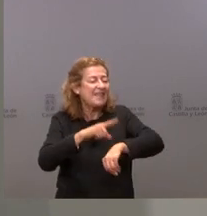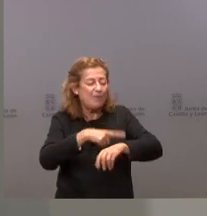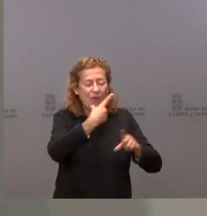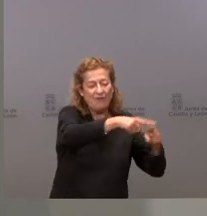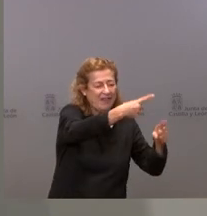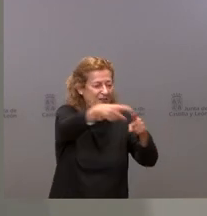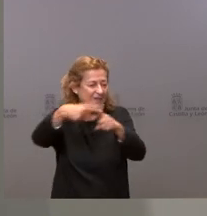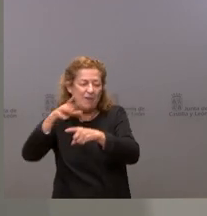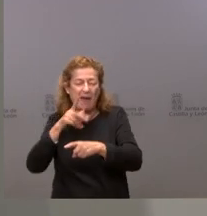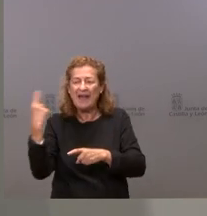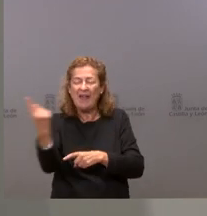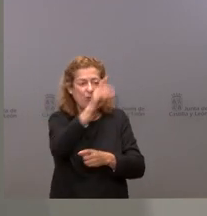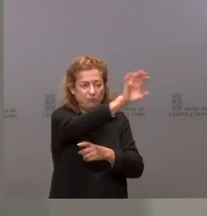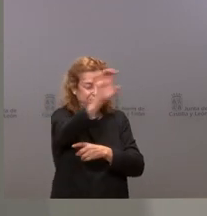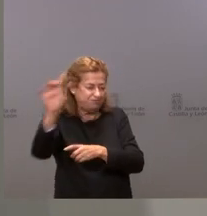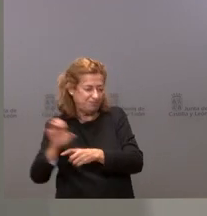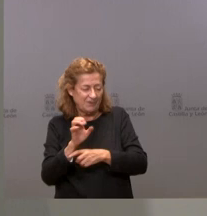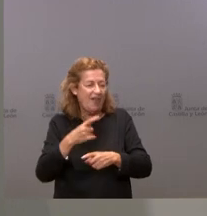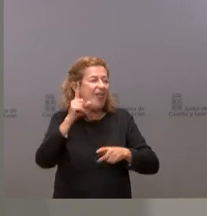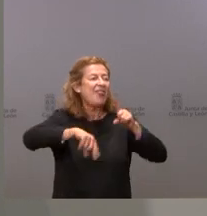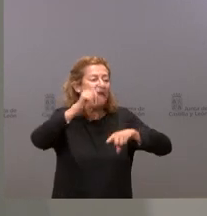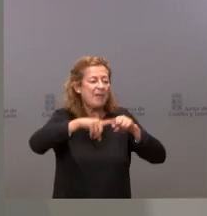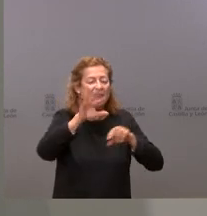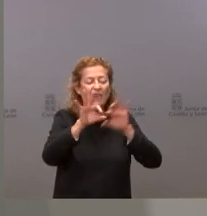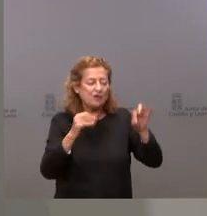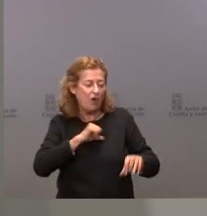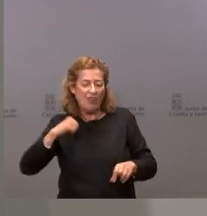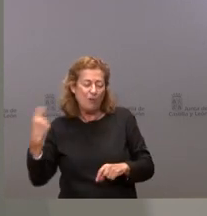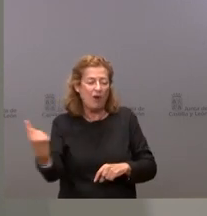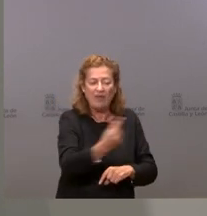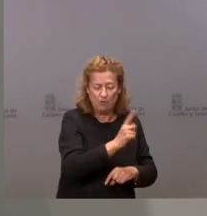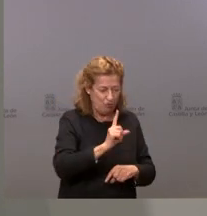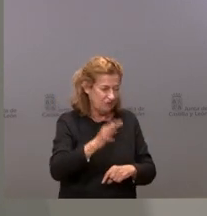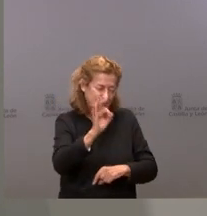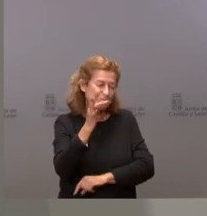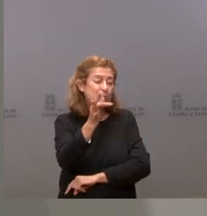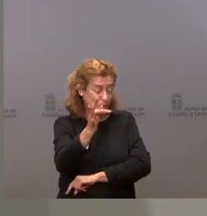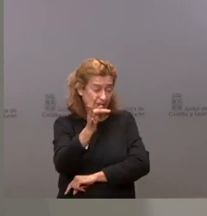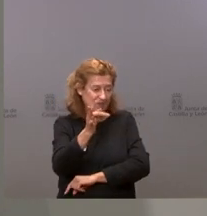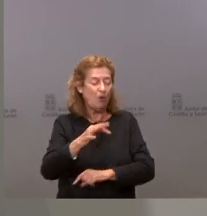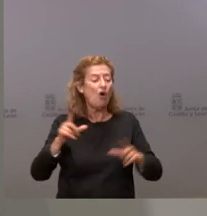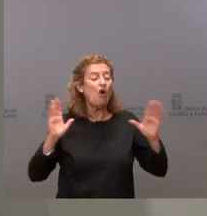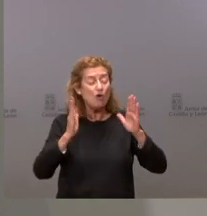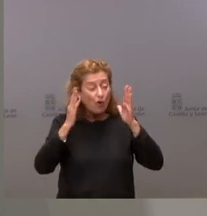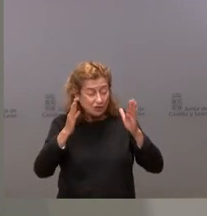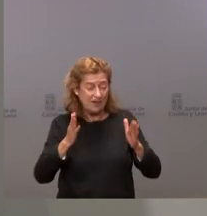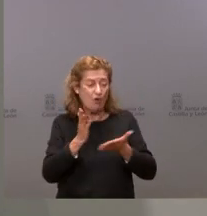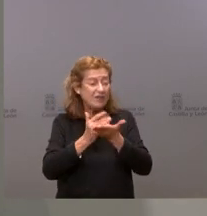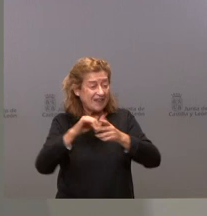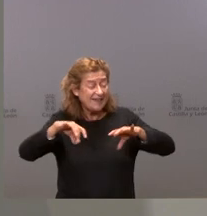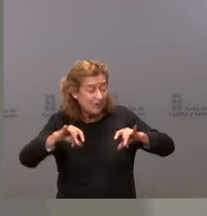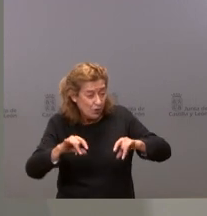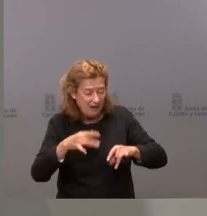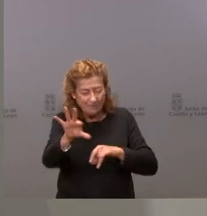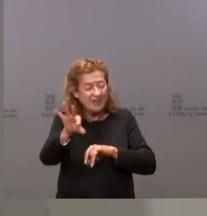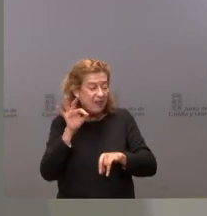para su territorio distinto en función de la decisión individual de cada cual. Sería positivo que el Consejo Interterritorial tomara una decisión